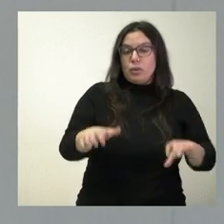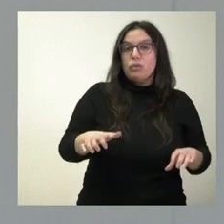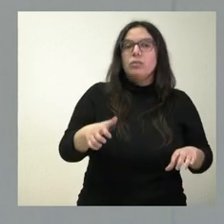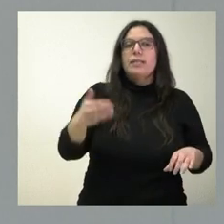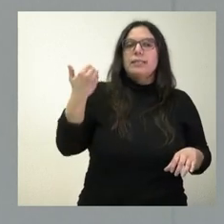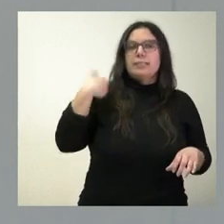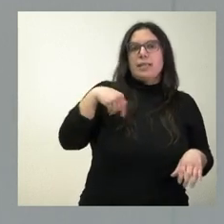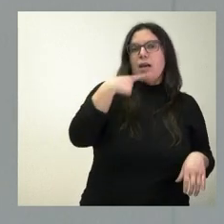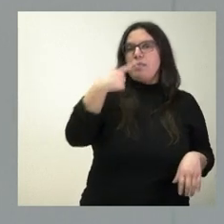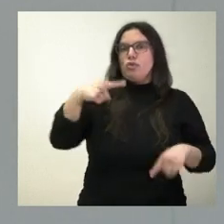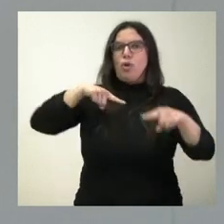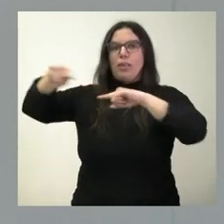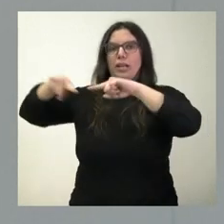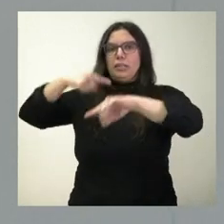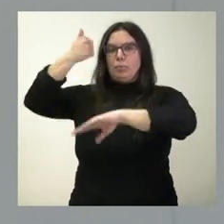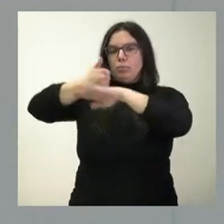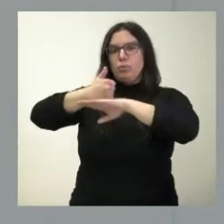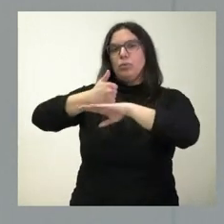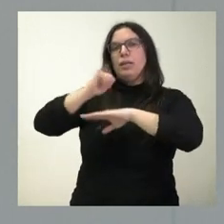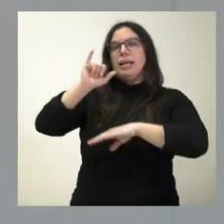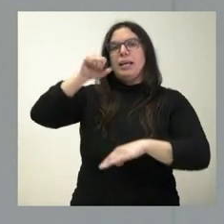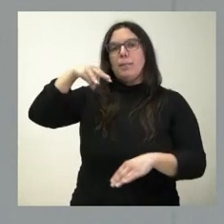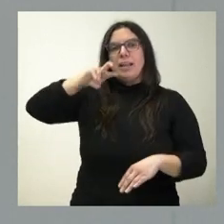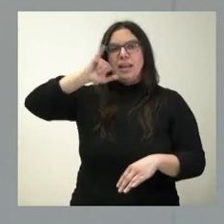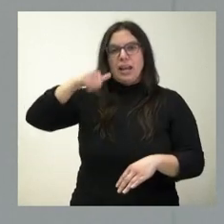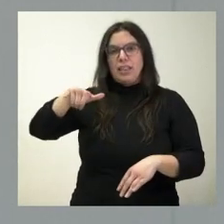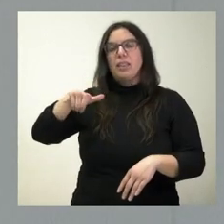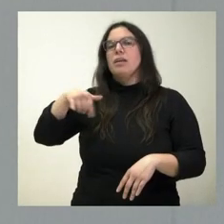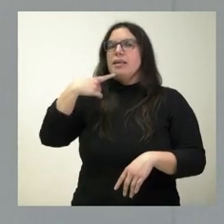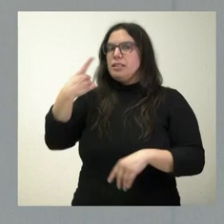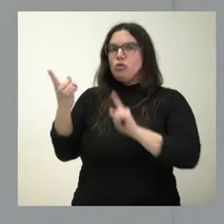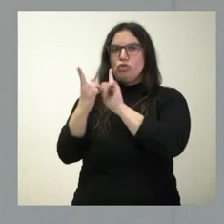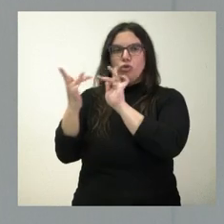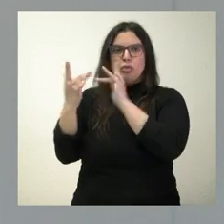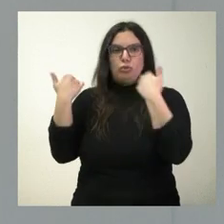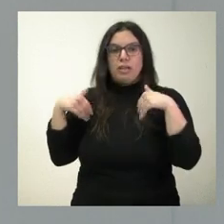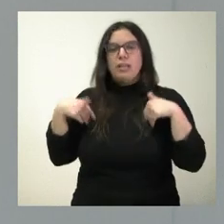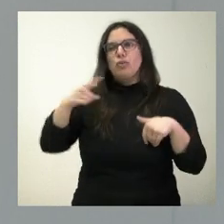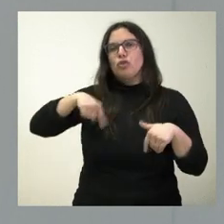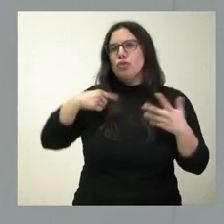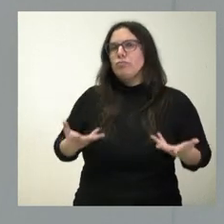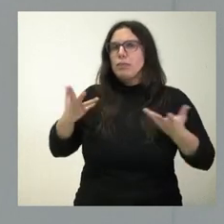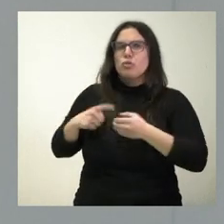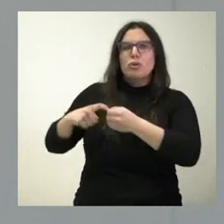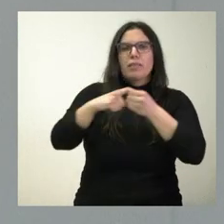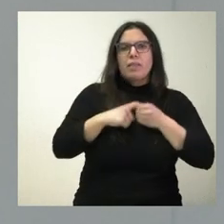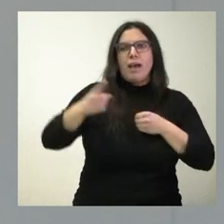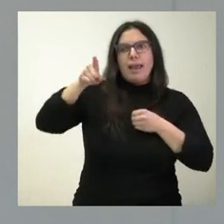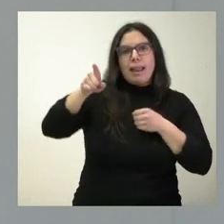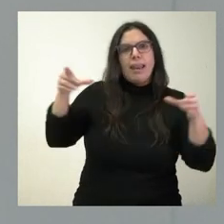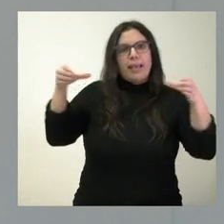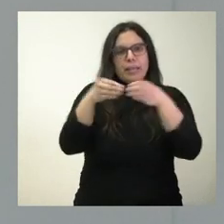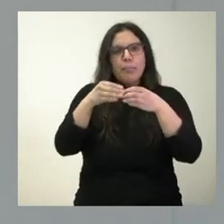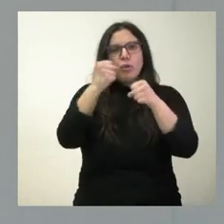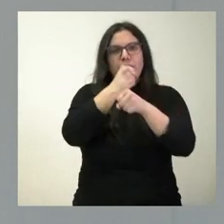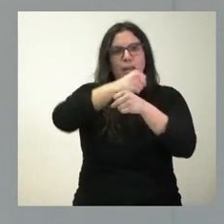a su máximo directivo, a Alfonso Jiménez. aquí mostramos nuestra solidaridad con él, con todo su equipo y con los trabajadores que están